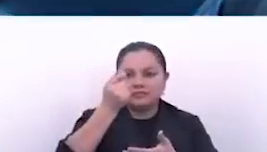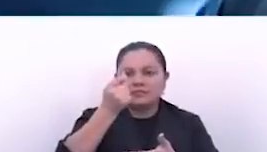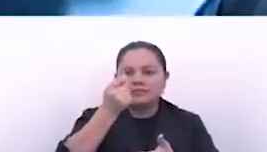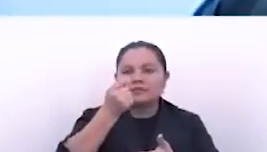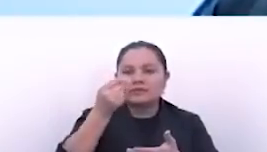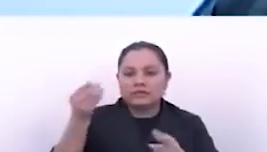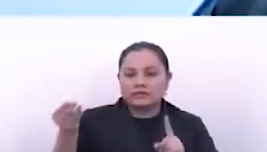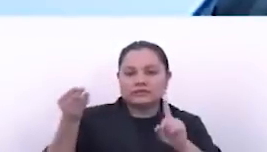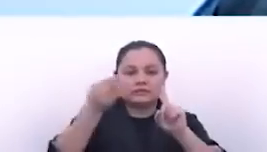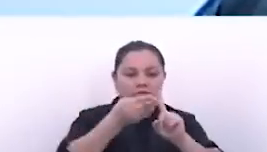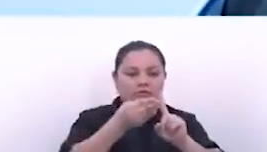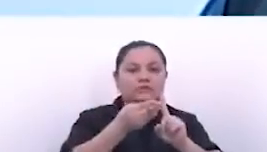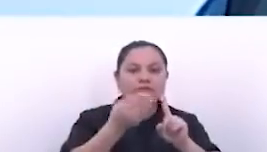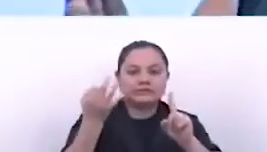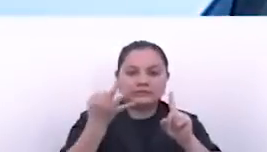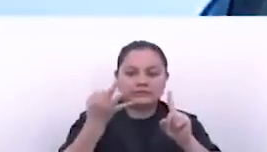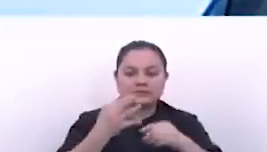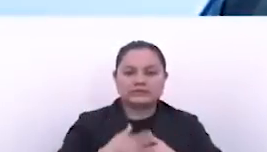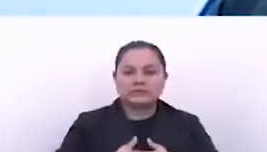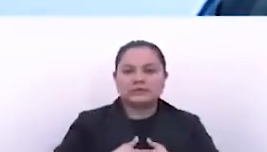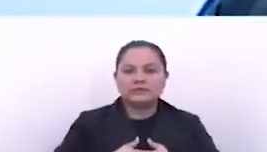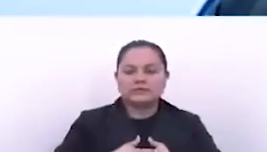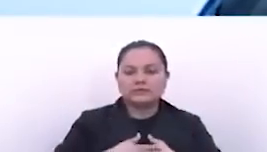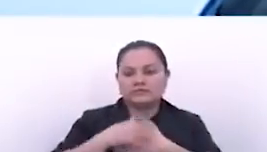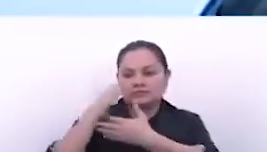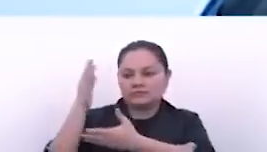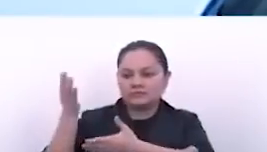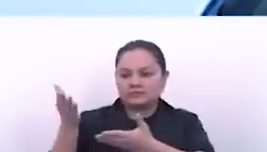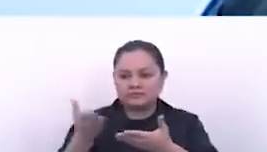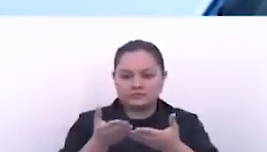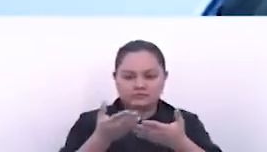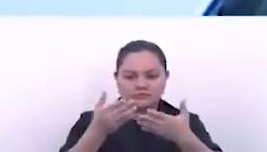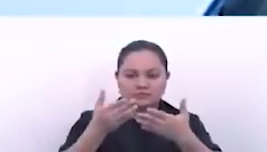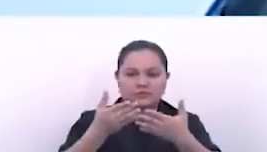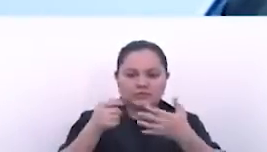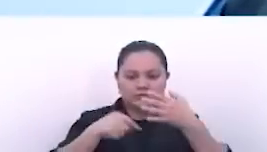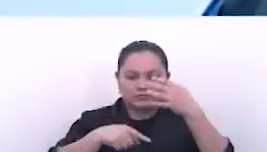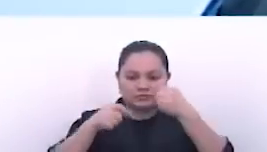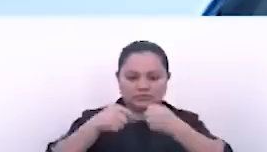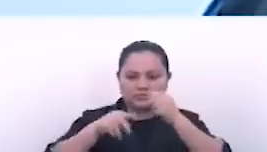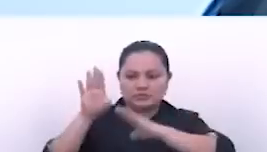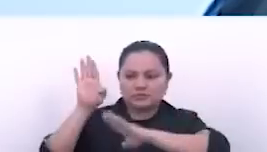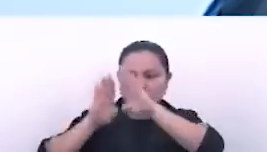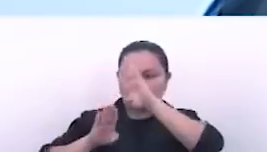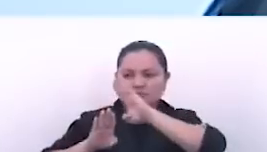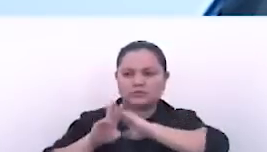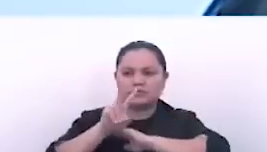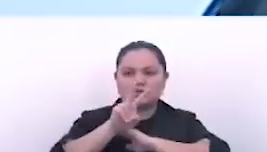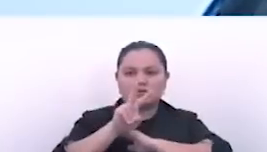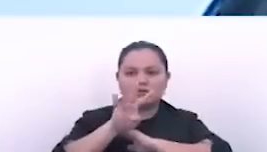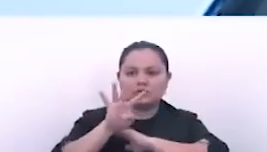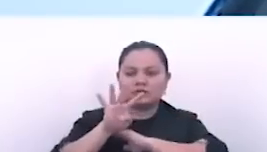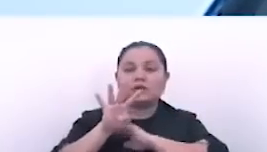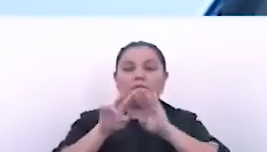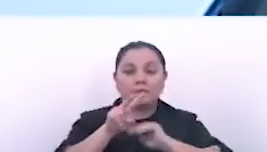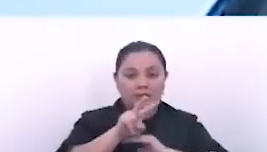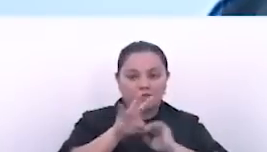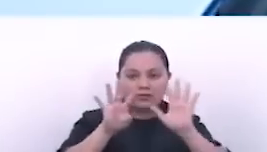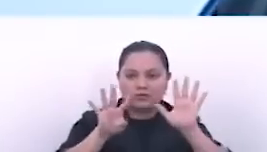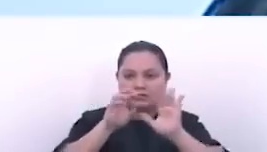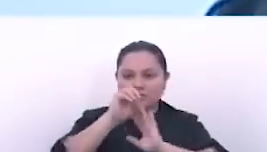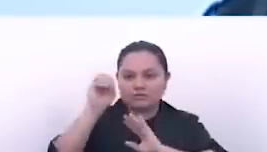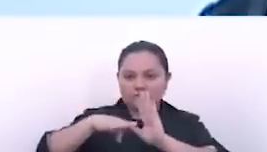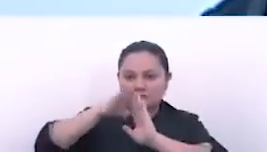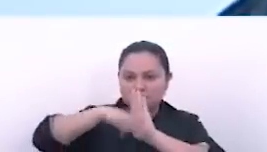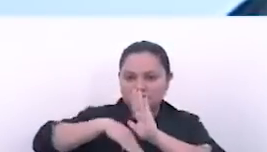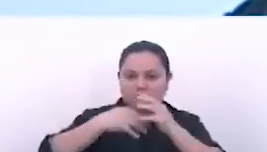tanto lo necesitan. Bienvenida esa cosecha histórica. 29% menos vamos a producir